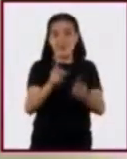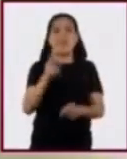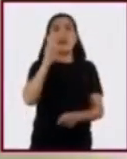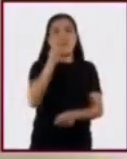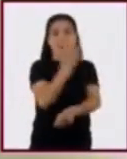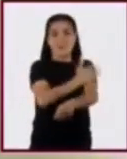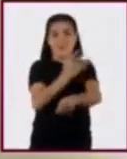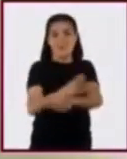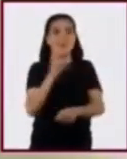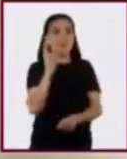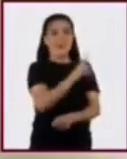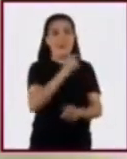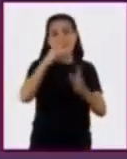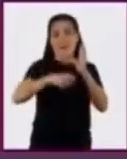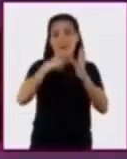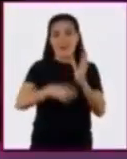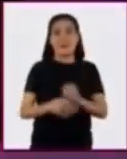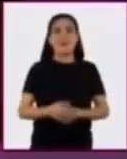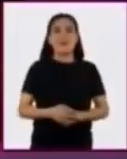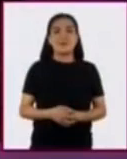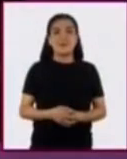acompáñanos a ver el siguiente video.